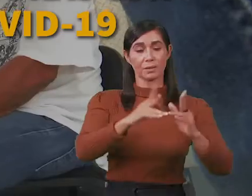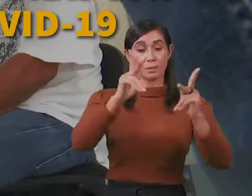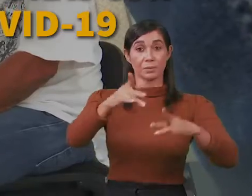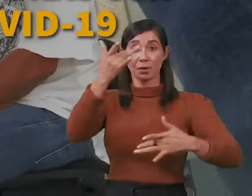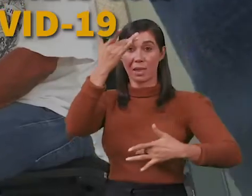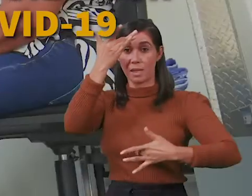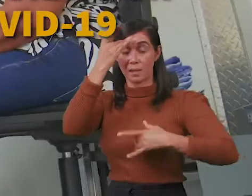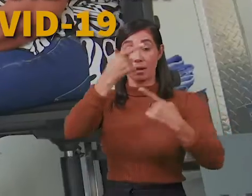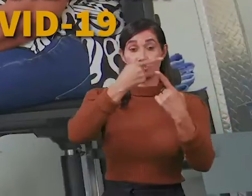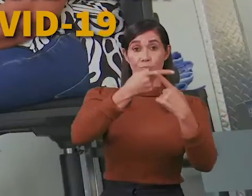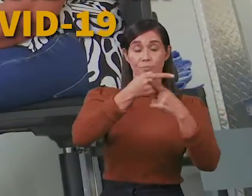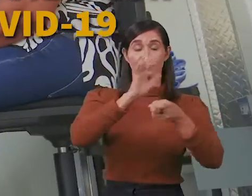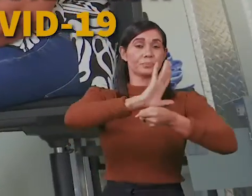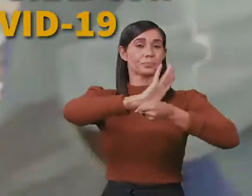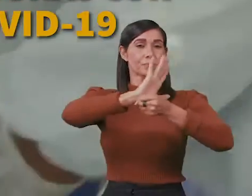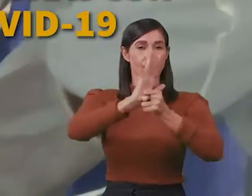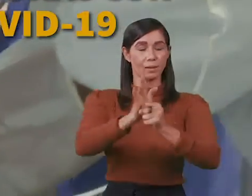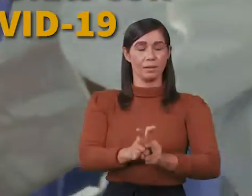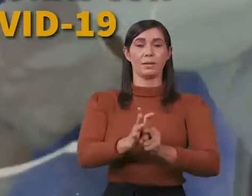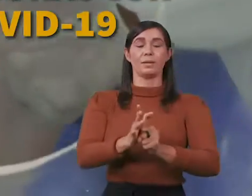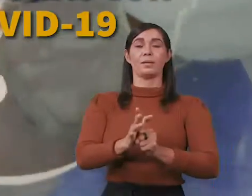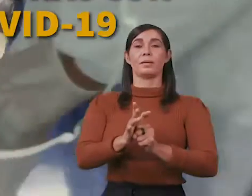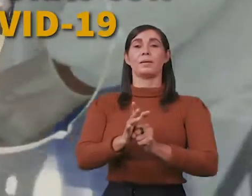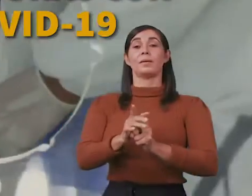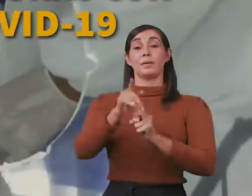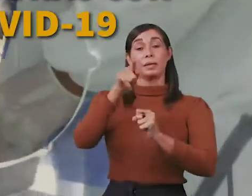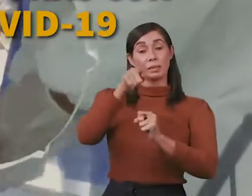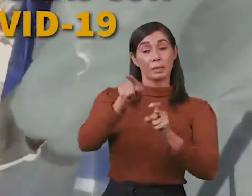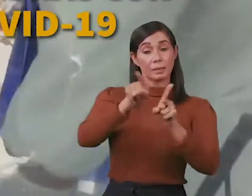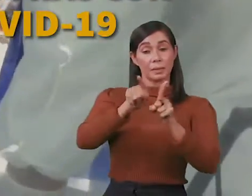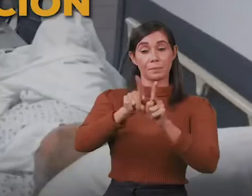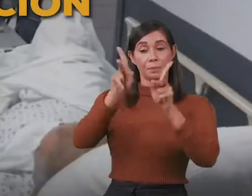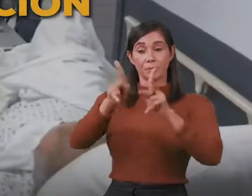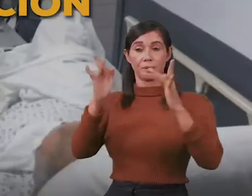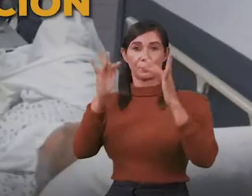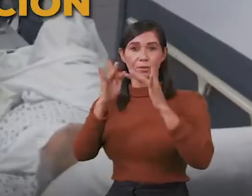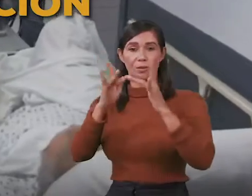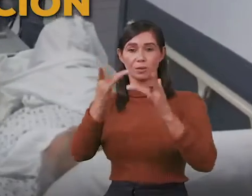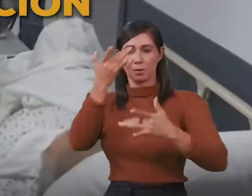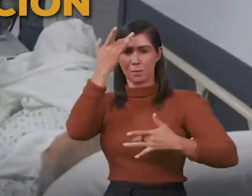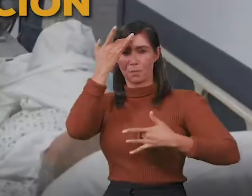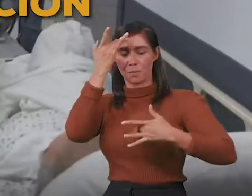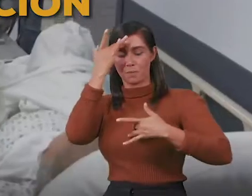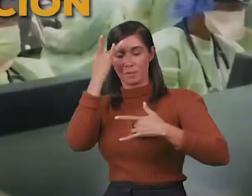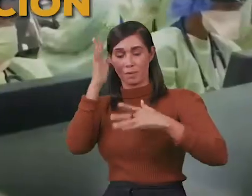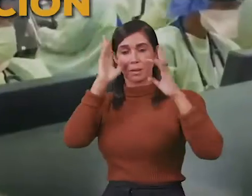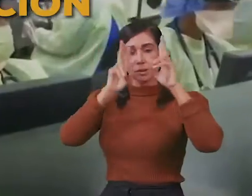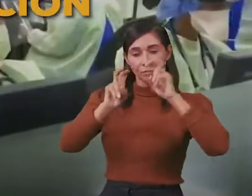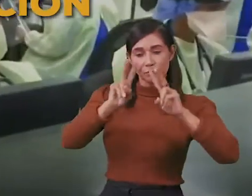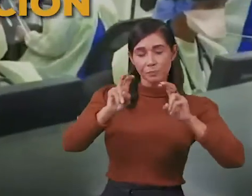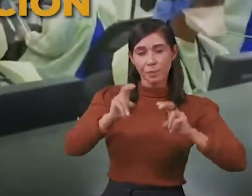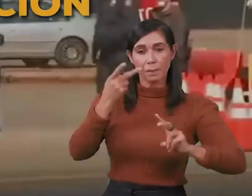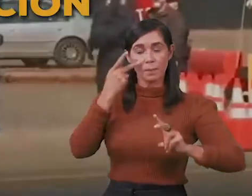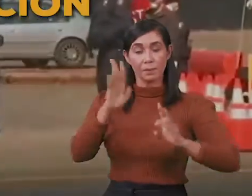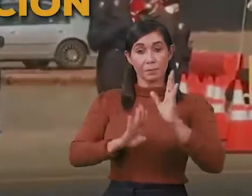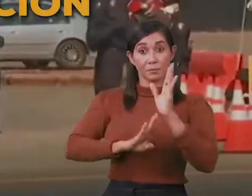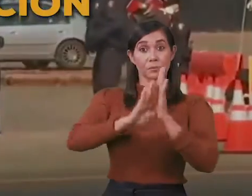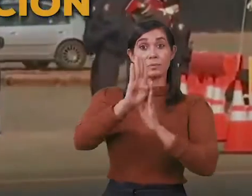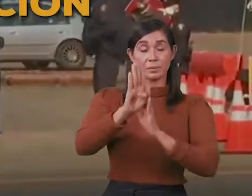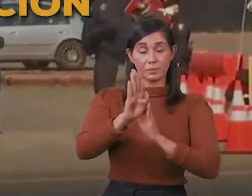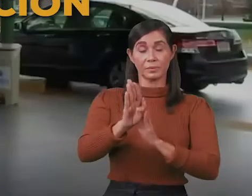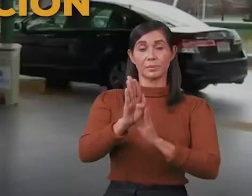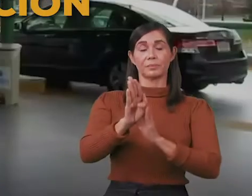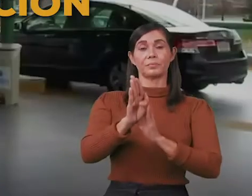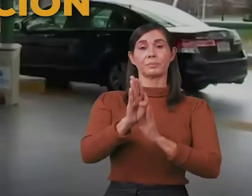domiciliarias a personas que han dado positivo a la prueba COVID-19 y a aquellos que han tenido contacto con positivos para